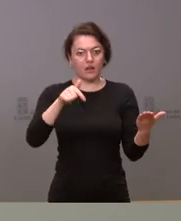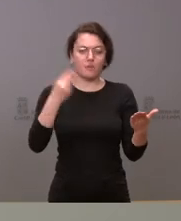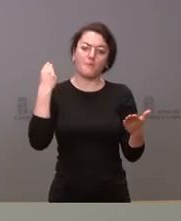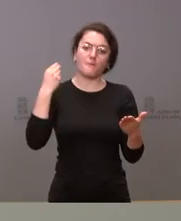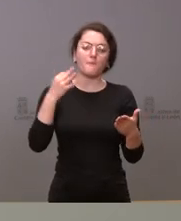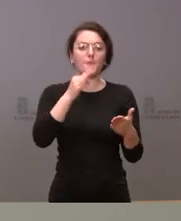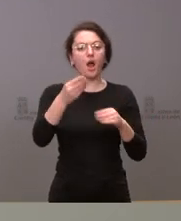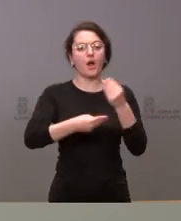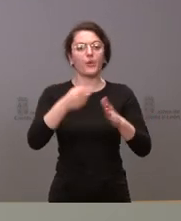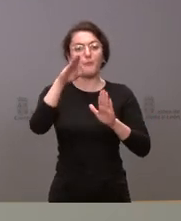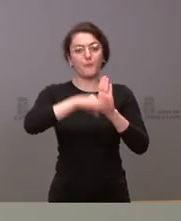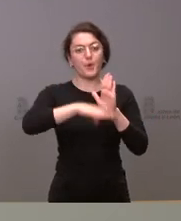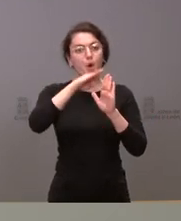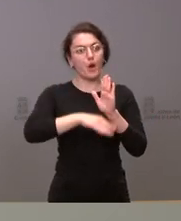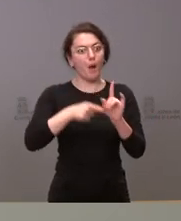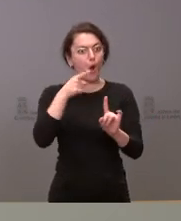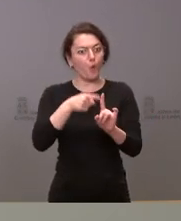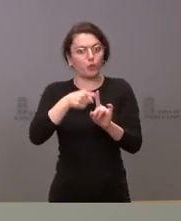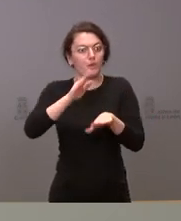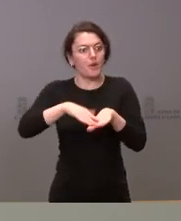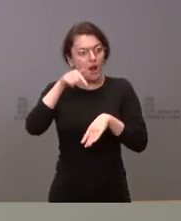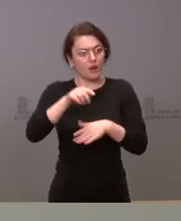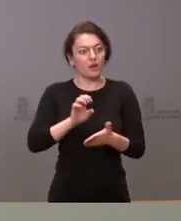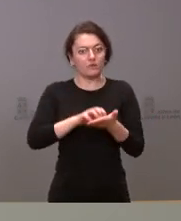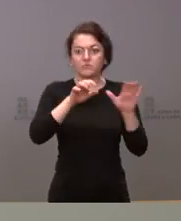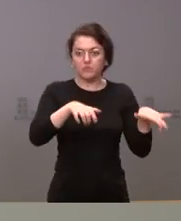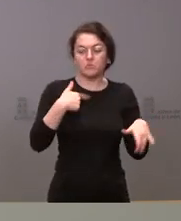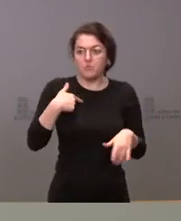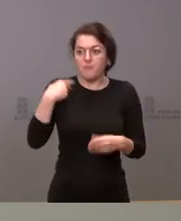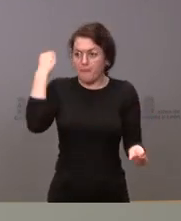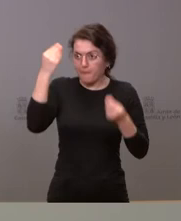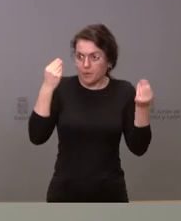y desde ese punto de vista si usted me pregunta yo soy optimista de que sea así